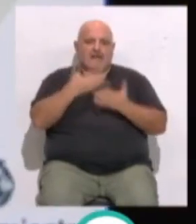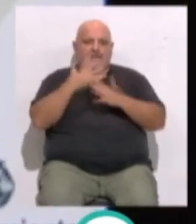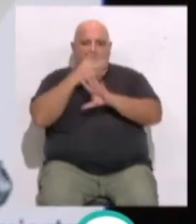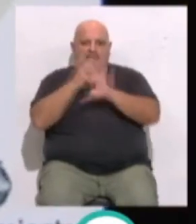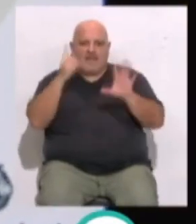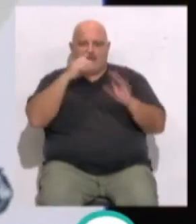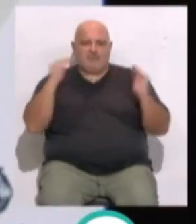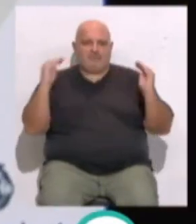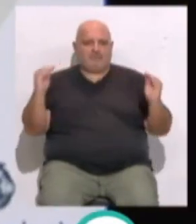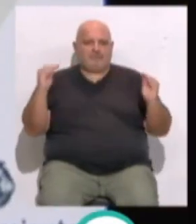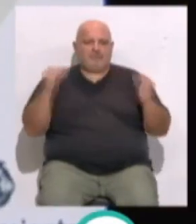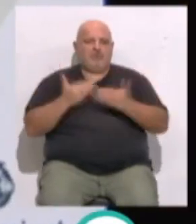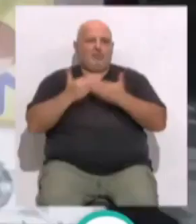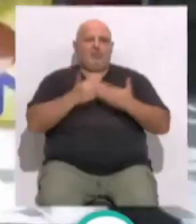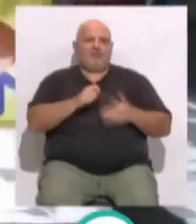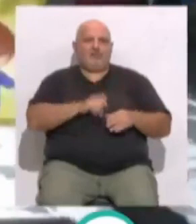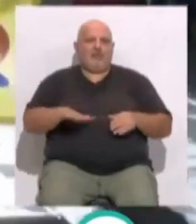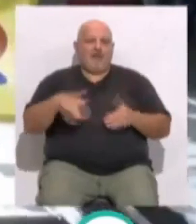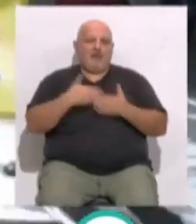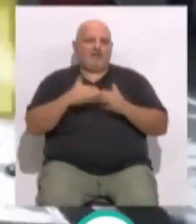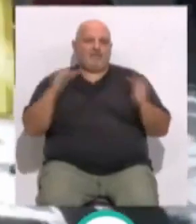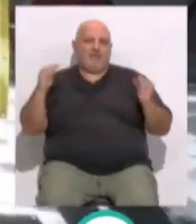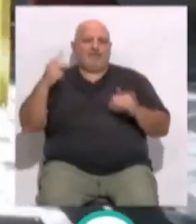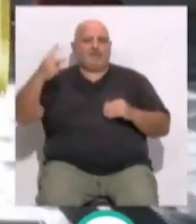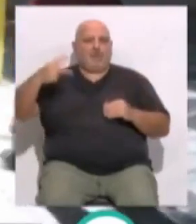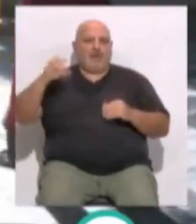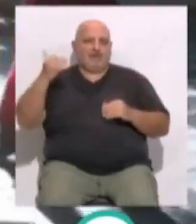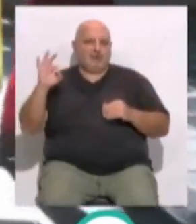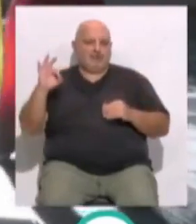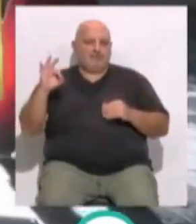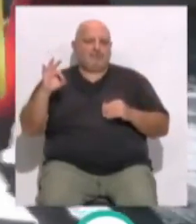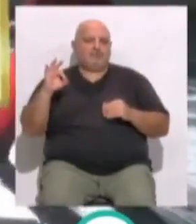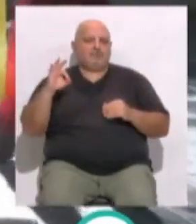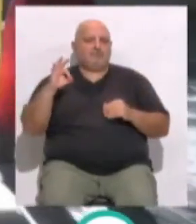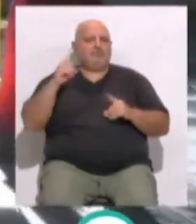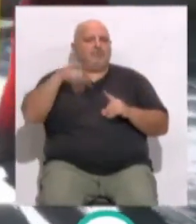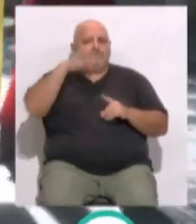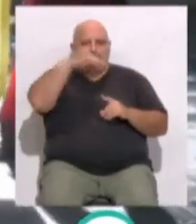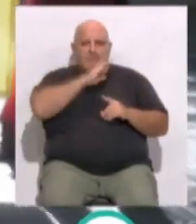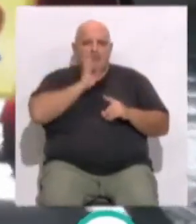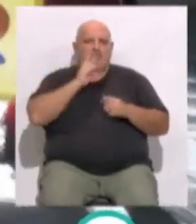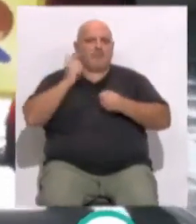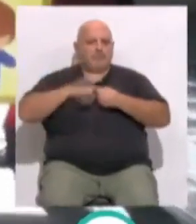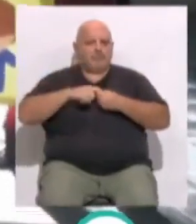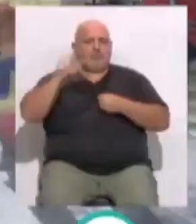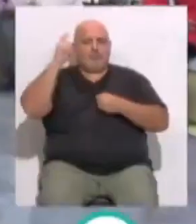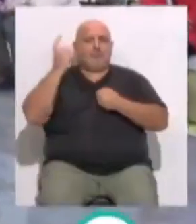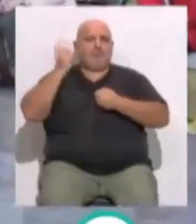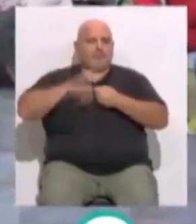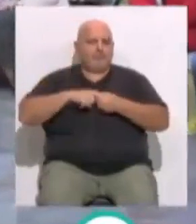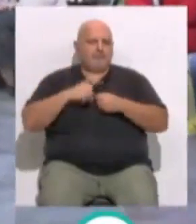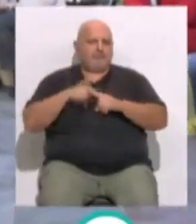años, desde los que estudian en infantil hasta el de secundaria. De igual forma, se dirige a padres, madres, profesorado y otros